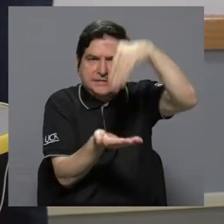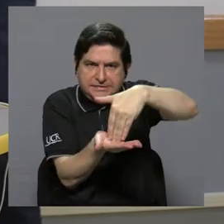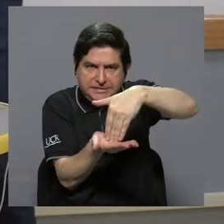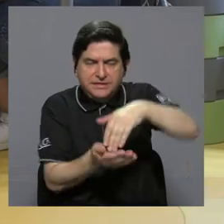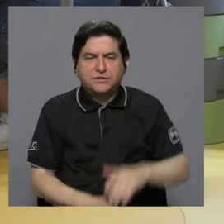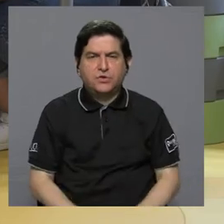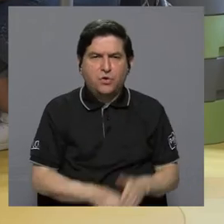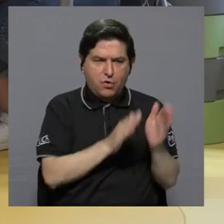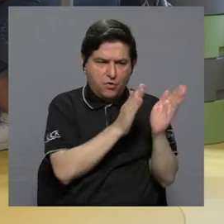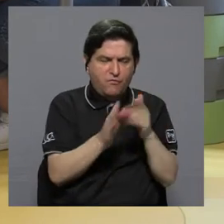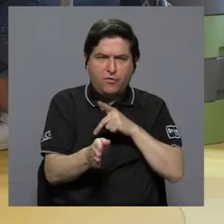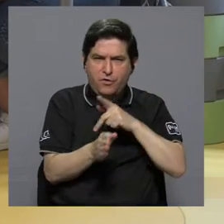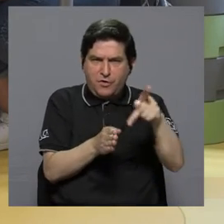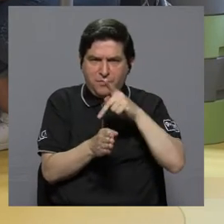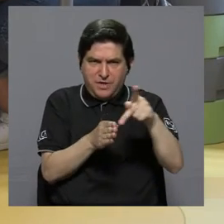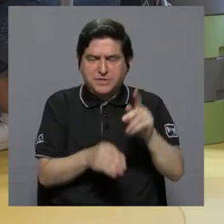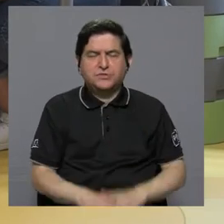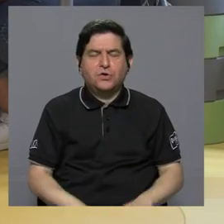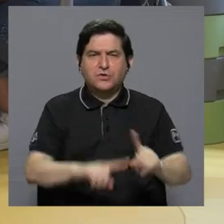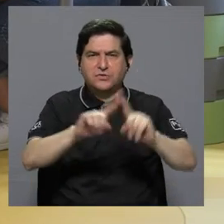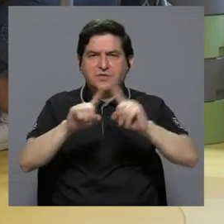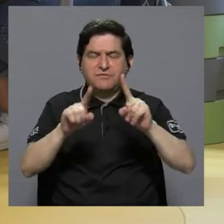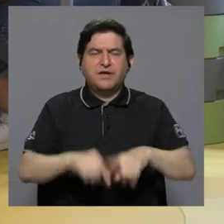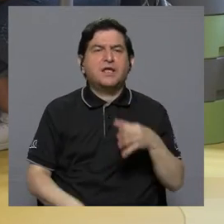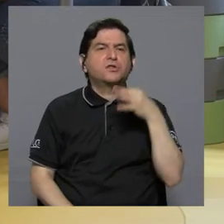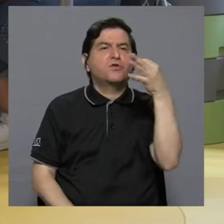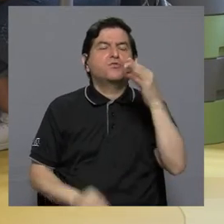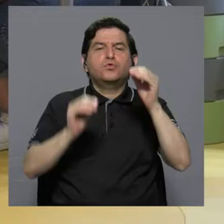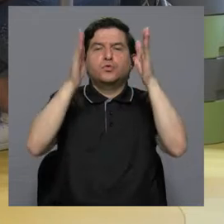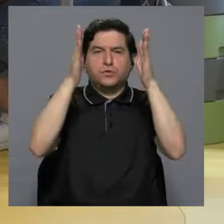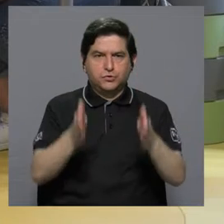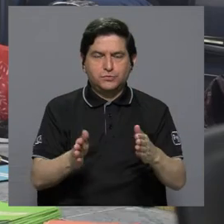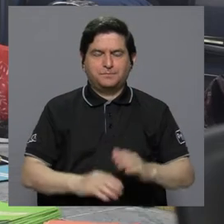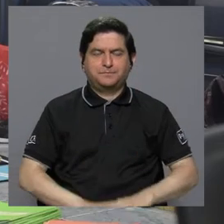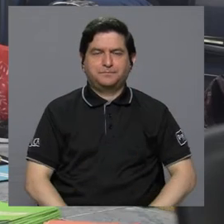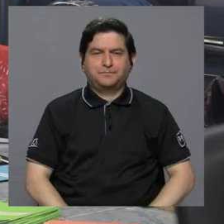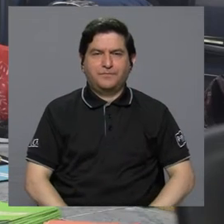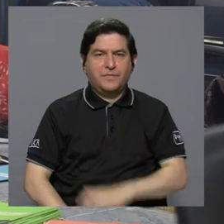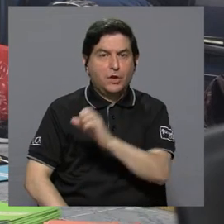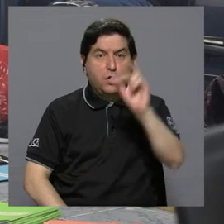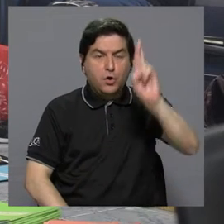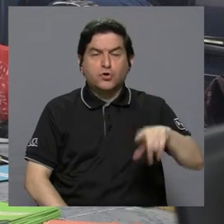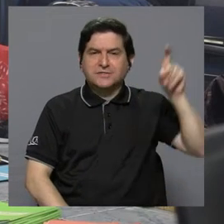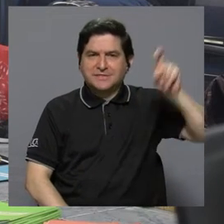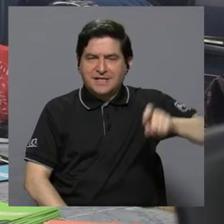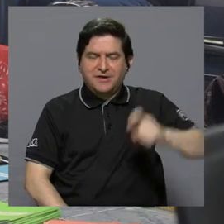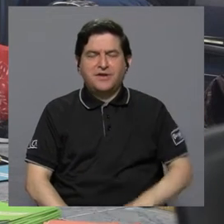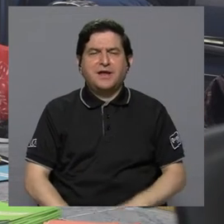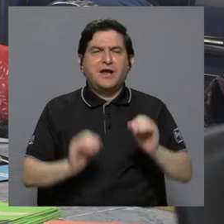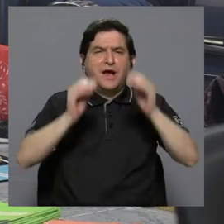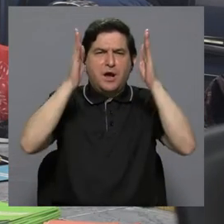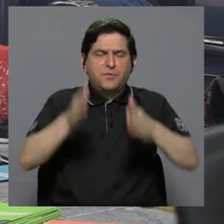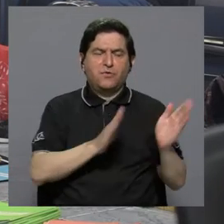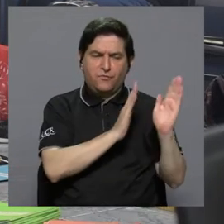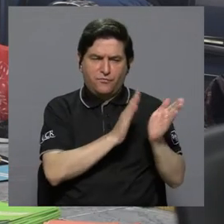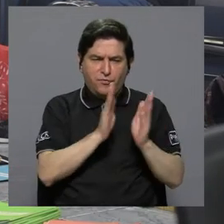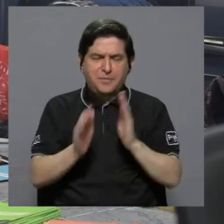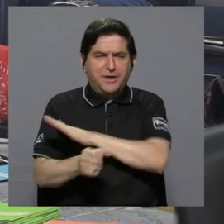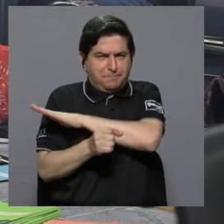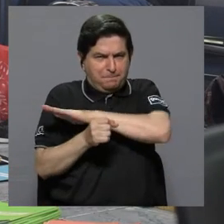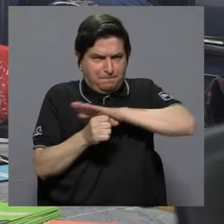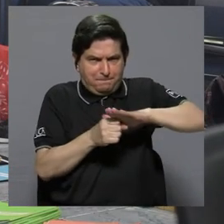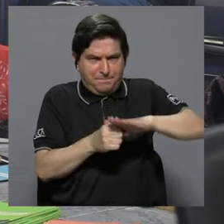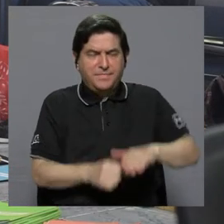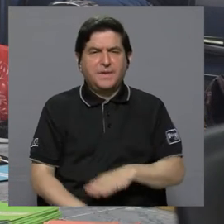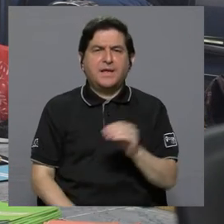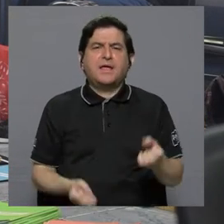central, la formación profesional de los y las futuras docentes. Costa Rica necesita docentes formados